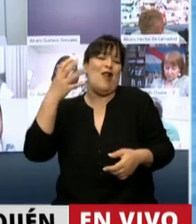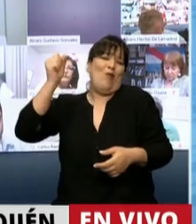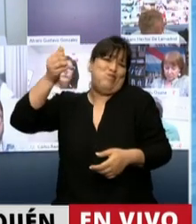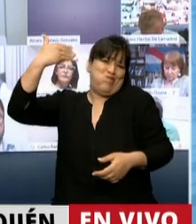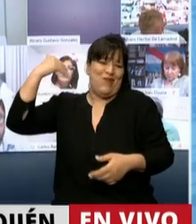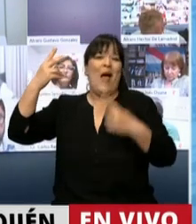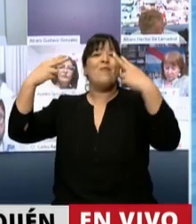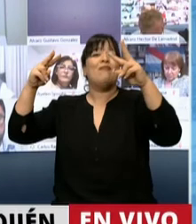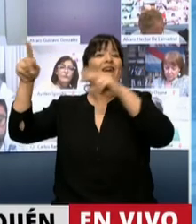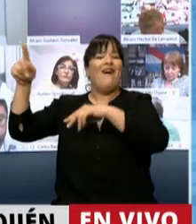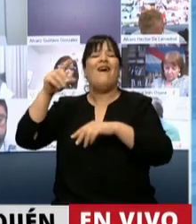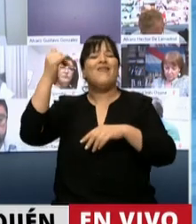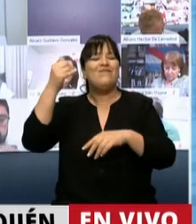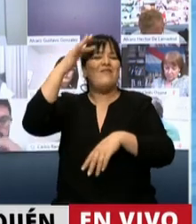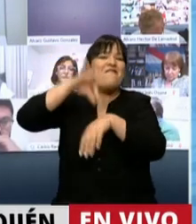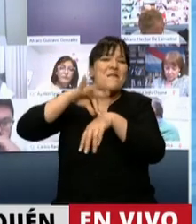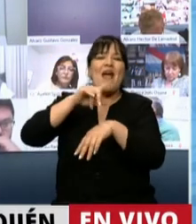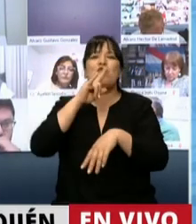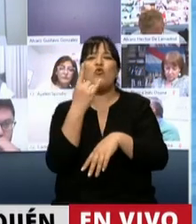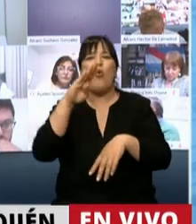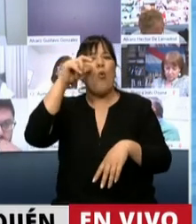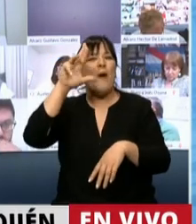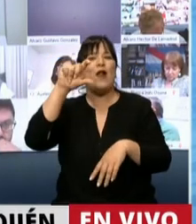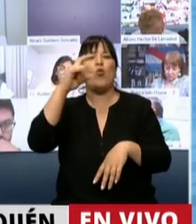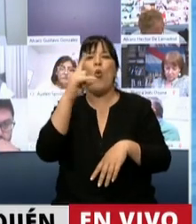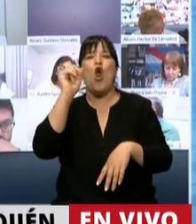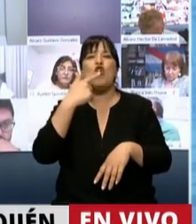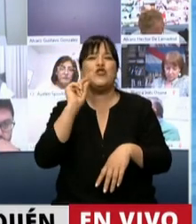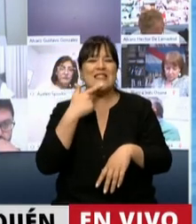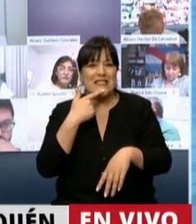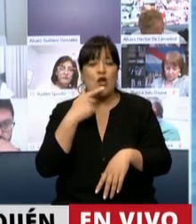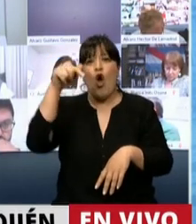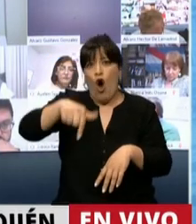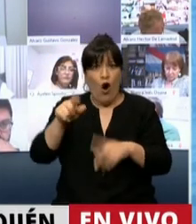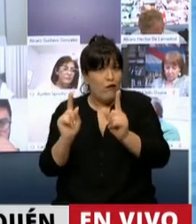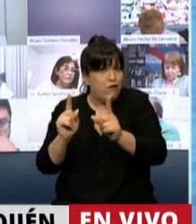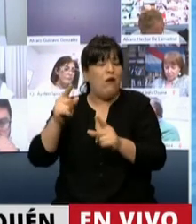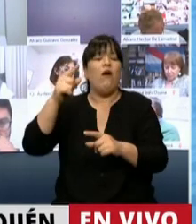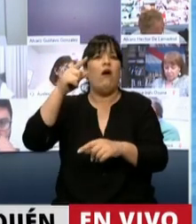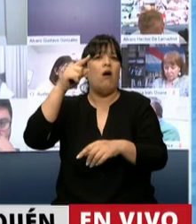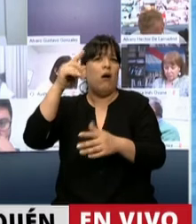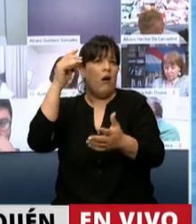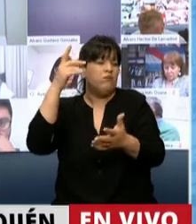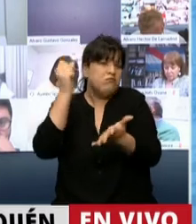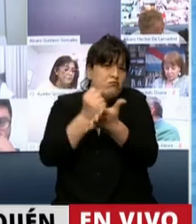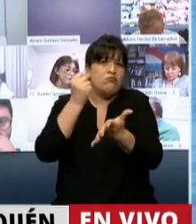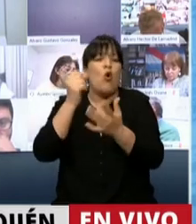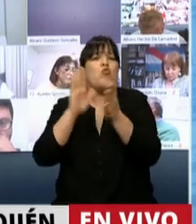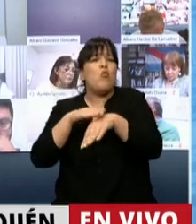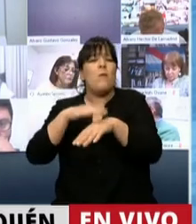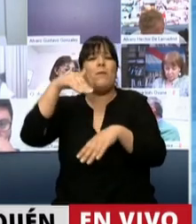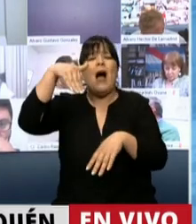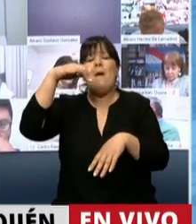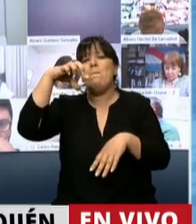padeciera tuberculosis? Otros conviven aún con la secuela de la poliomielitis de los años 50